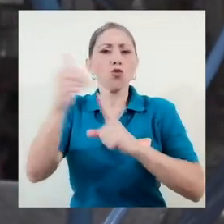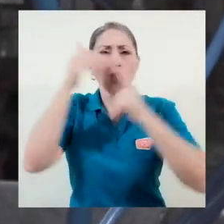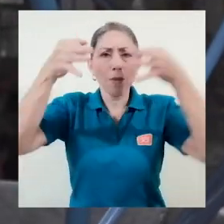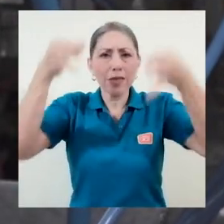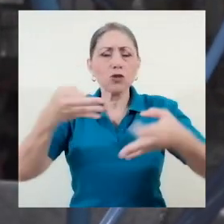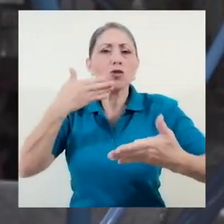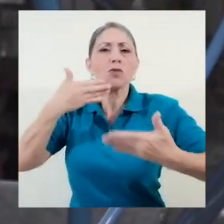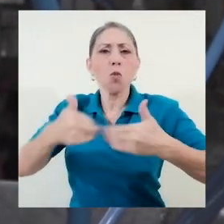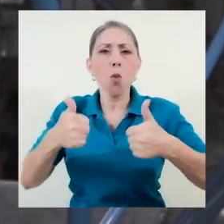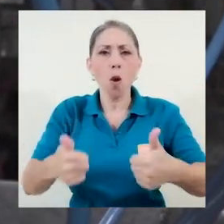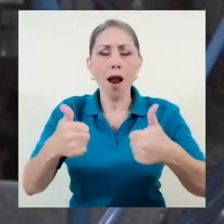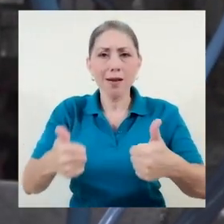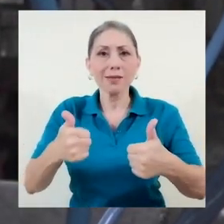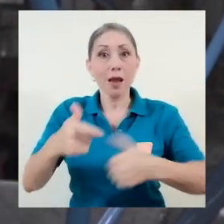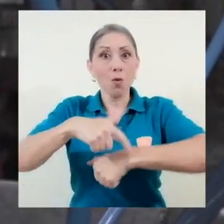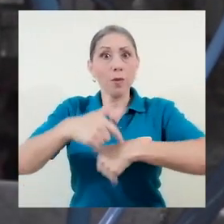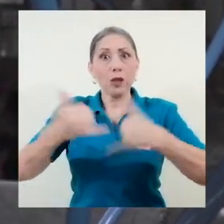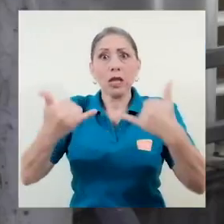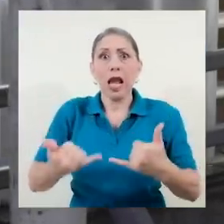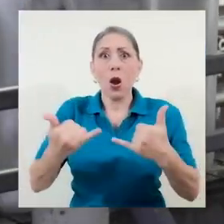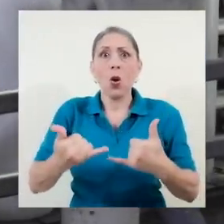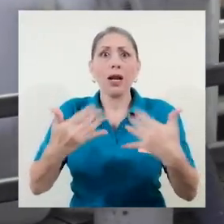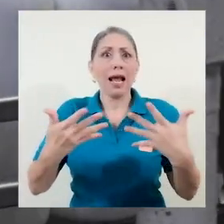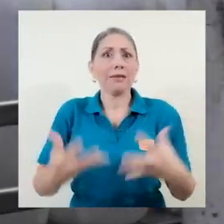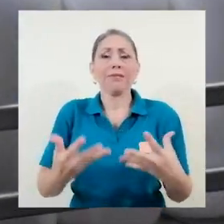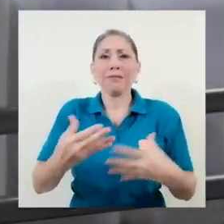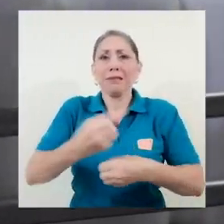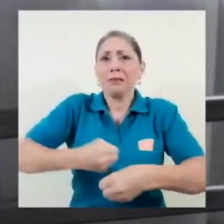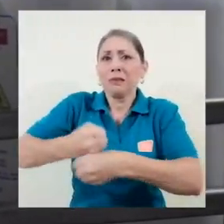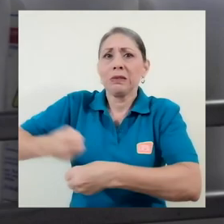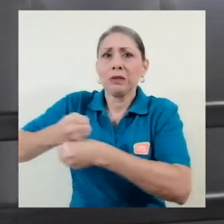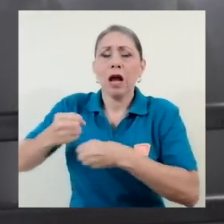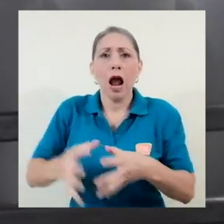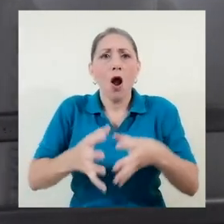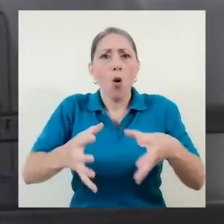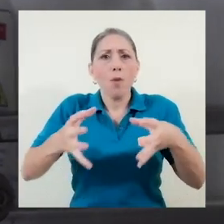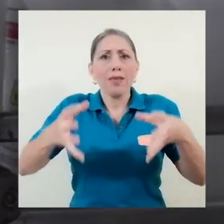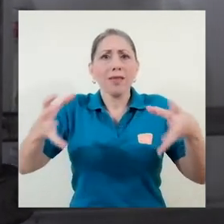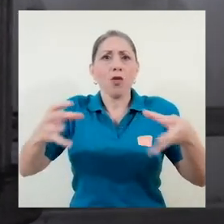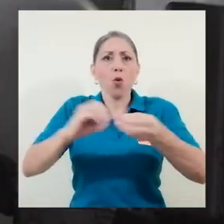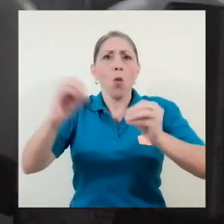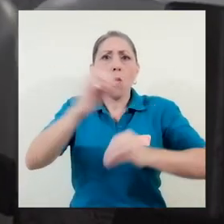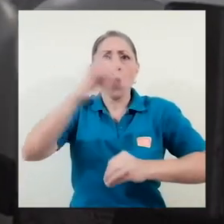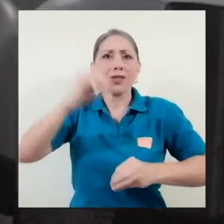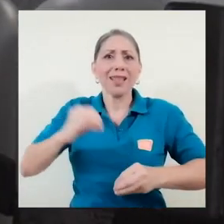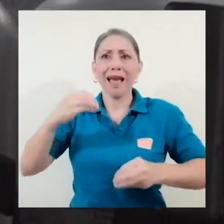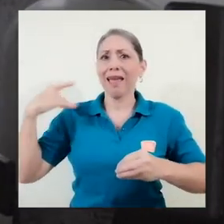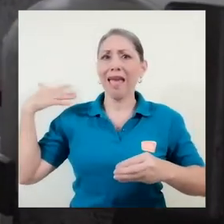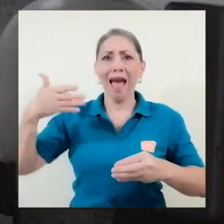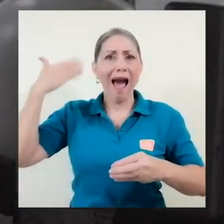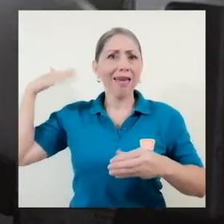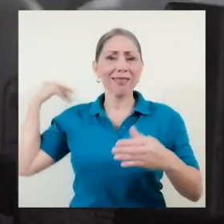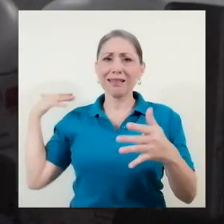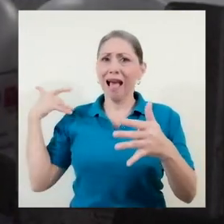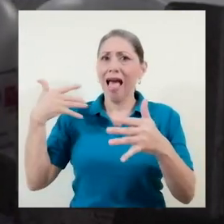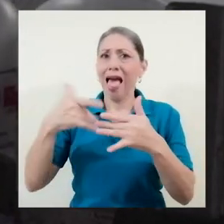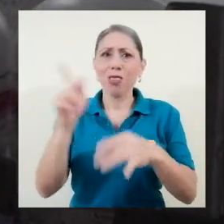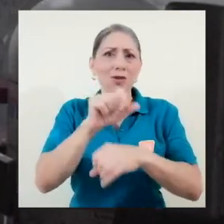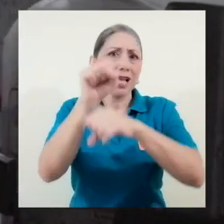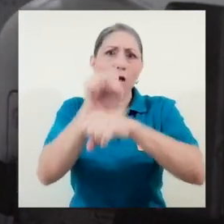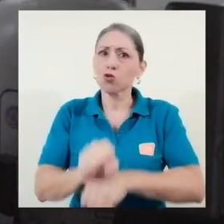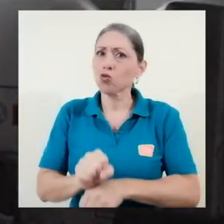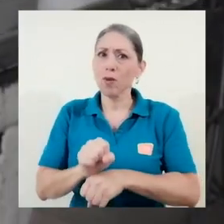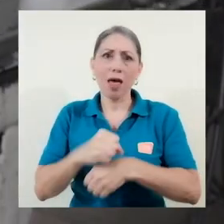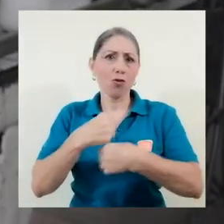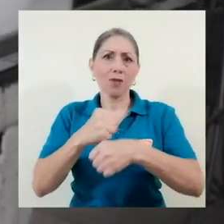decisiones en un momento en el que la producción ha aumentado en un porcentaje que por lo general ninguna empresa está acostumbrada a